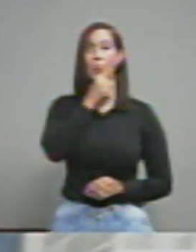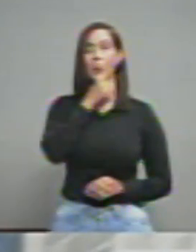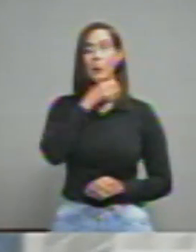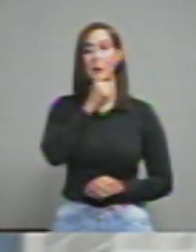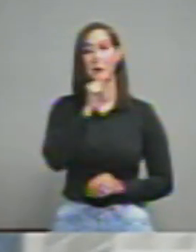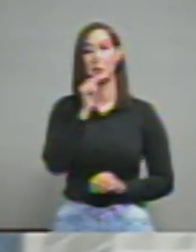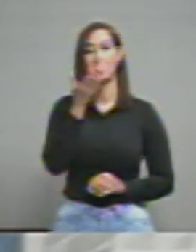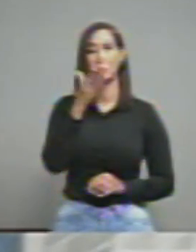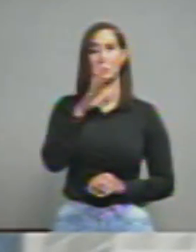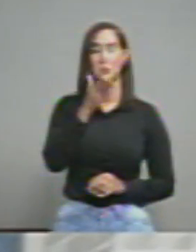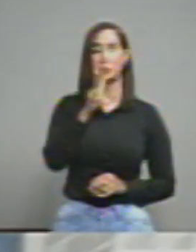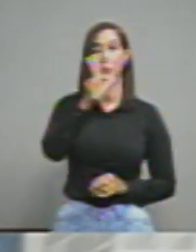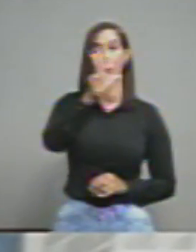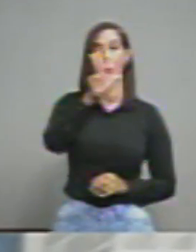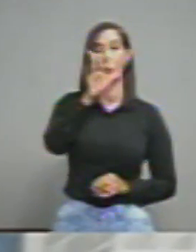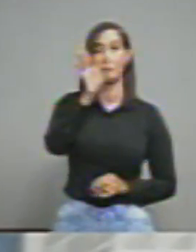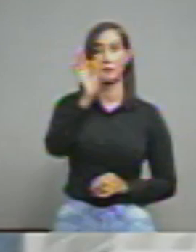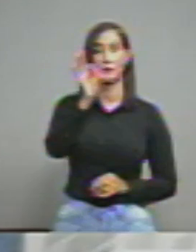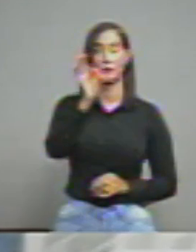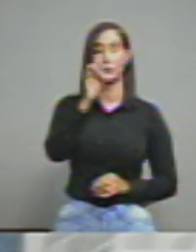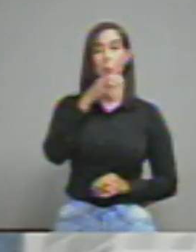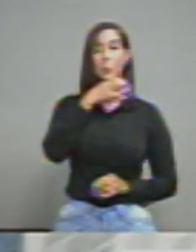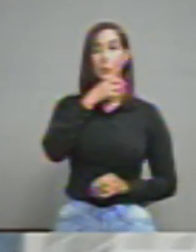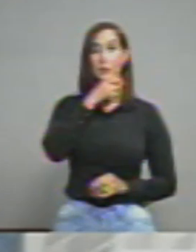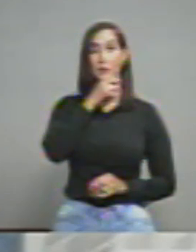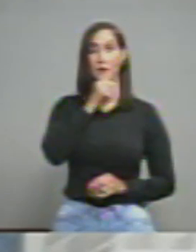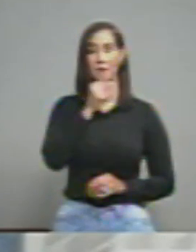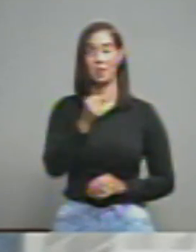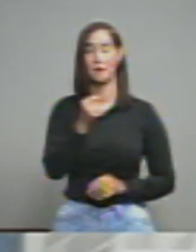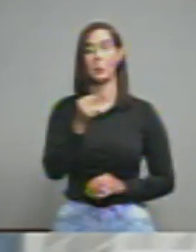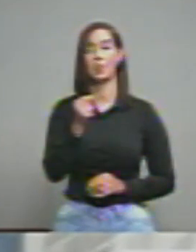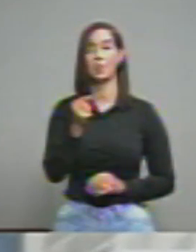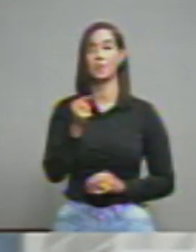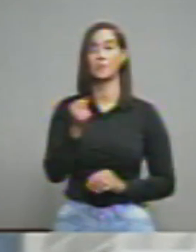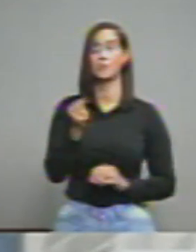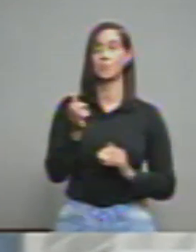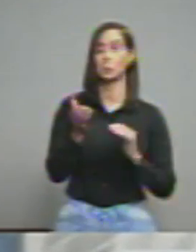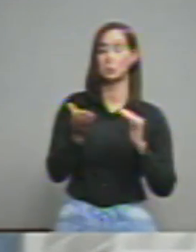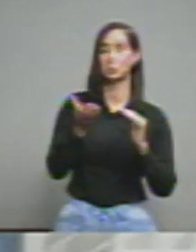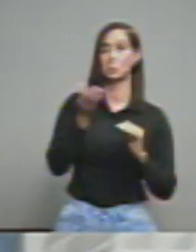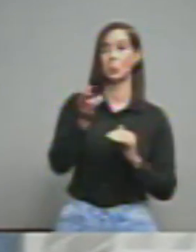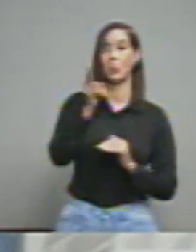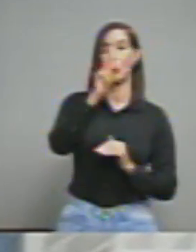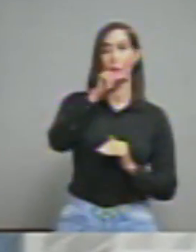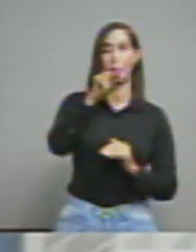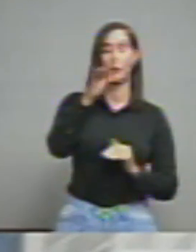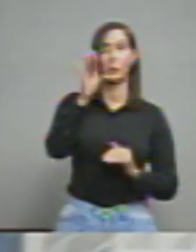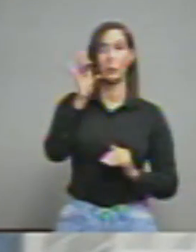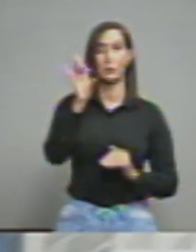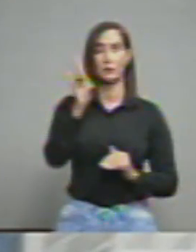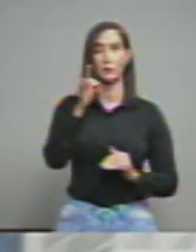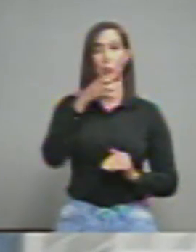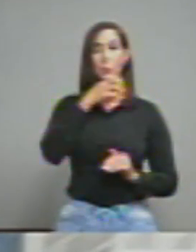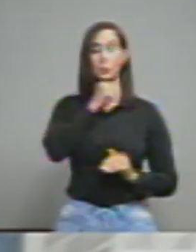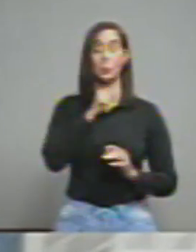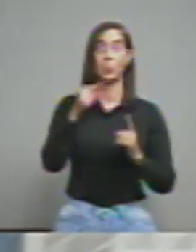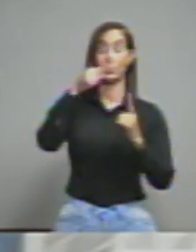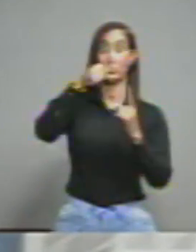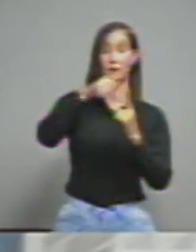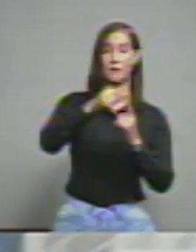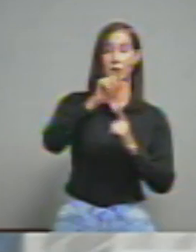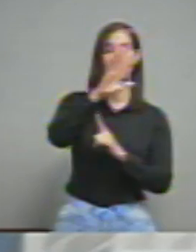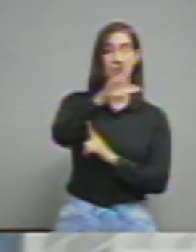casos 39 años con un rango intercuartílico de 28 a 53